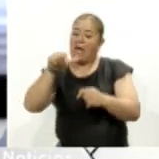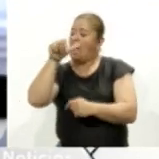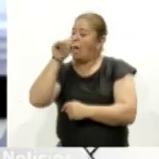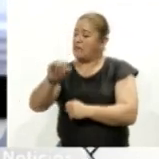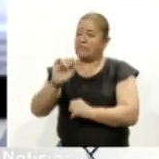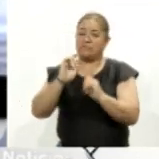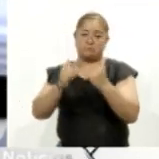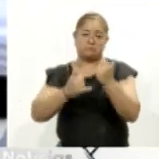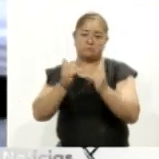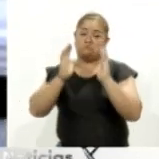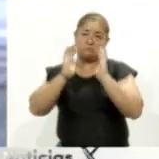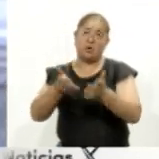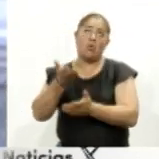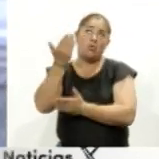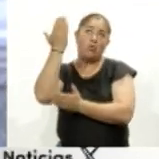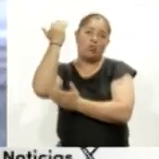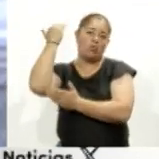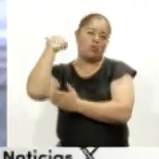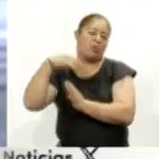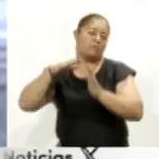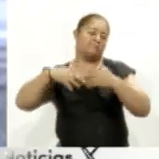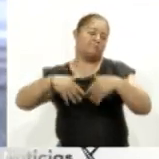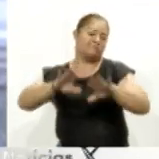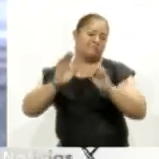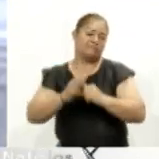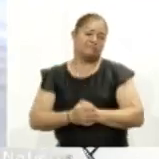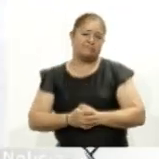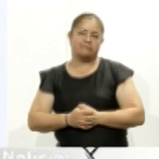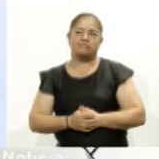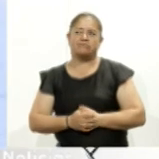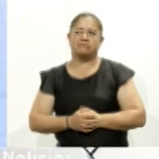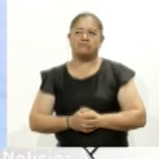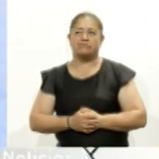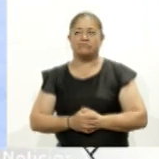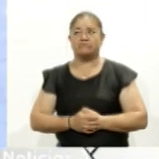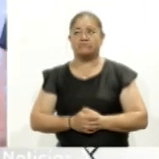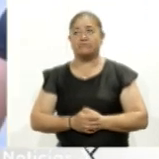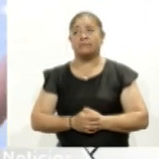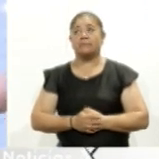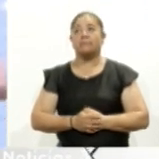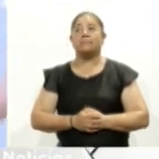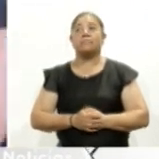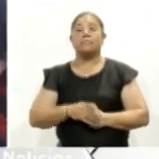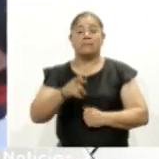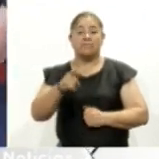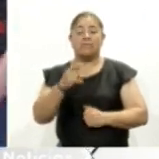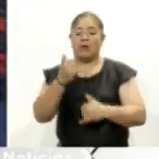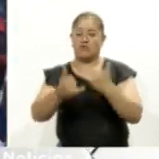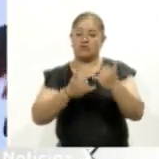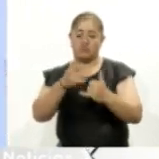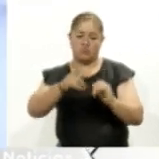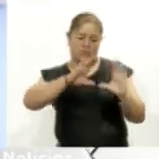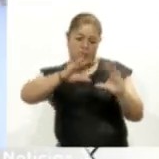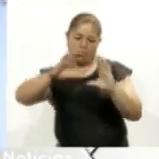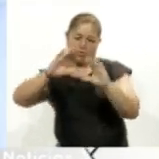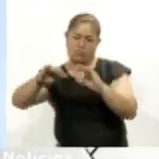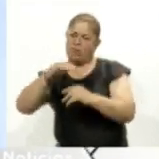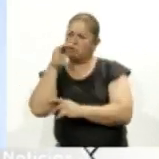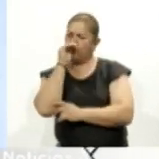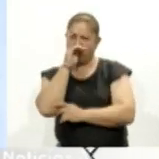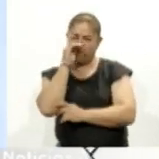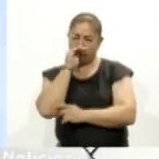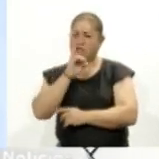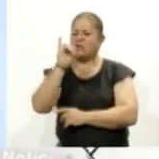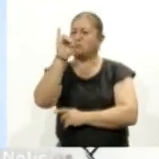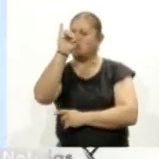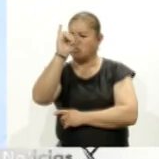practicaba antes de los tiempos antes de la nueva era La enseñanza del juego de pelota es gratuita y se realiza los días jueves de